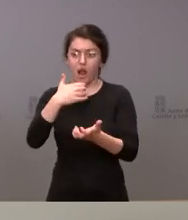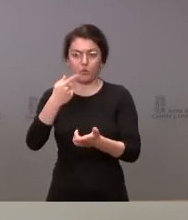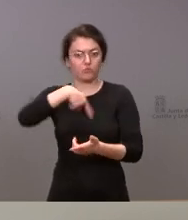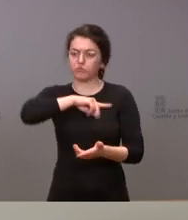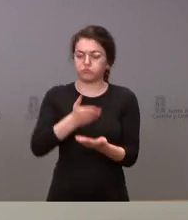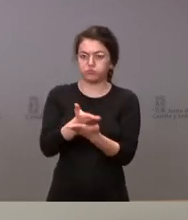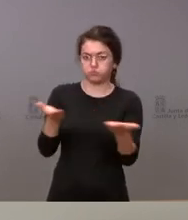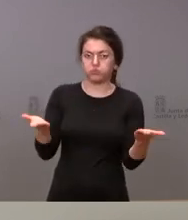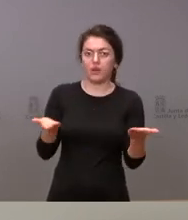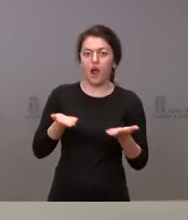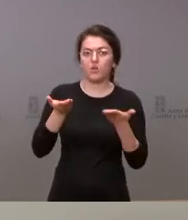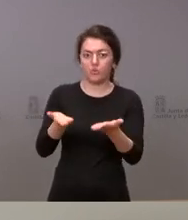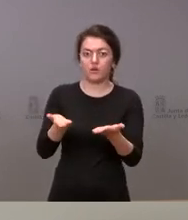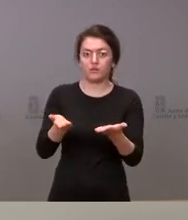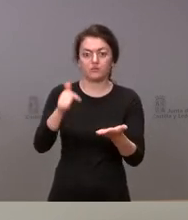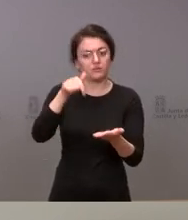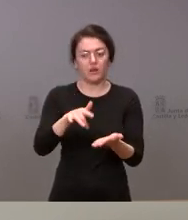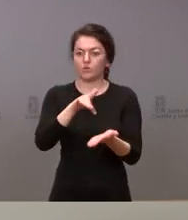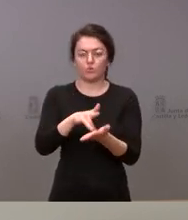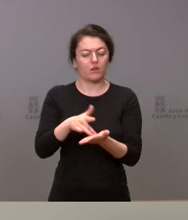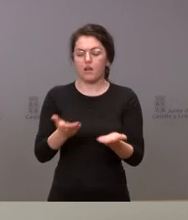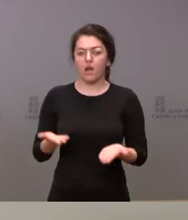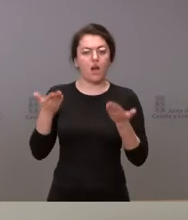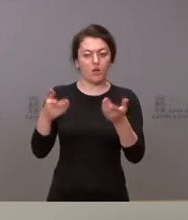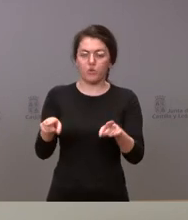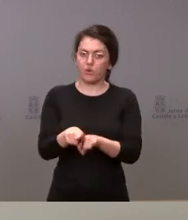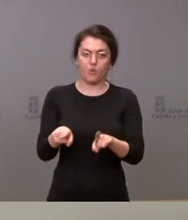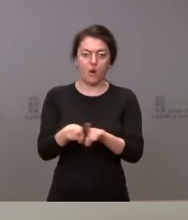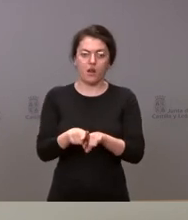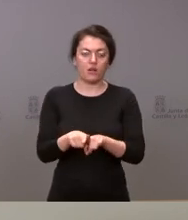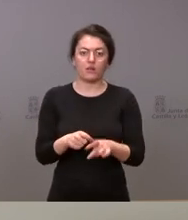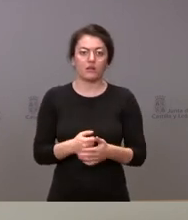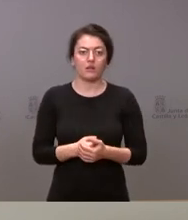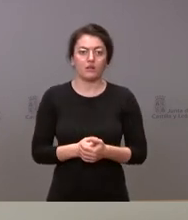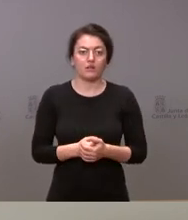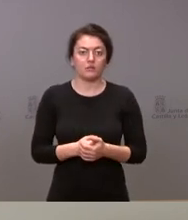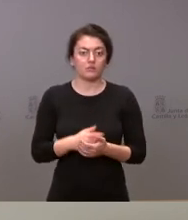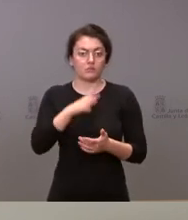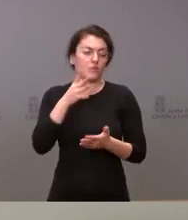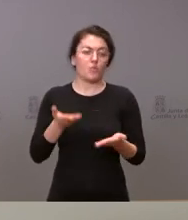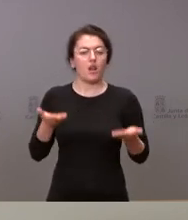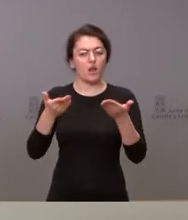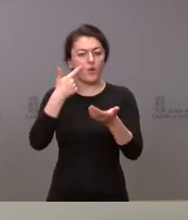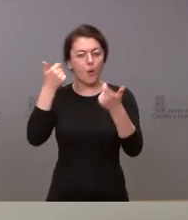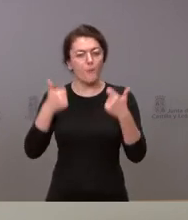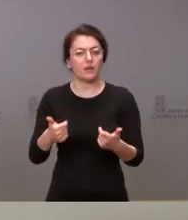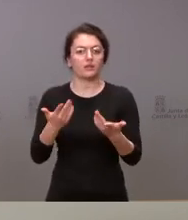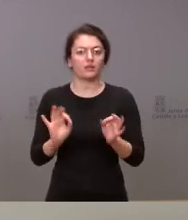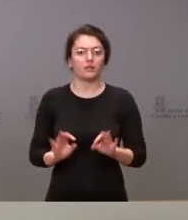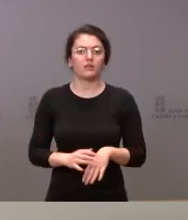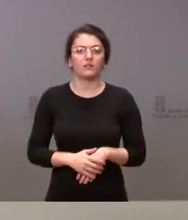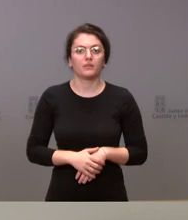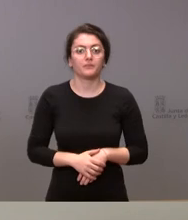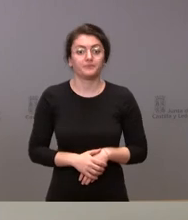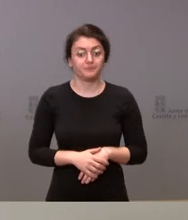sabremos dar respuesta a la altura de las circunstancias desde el punto de vista humanitario sí